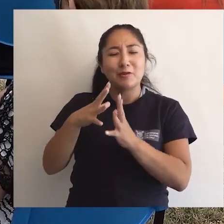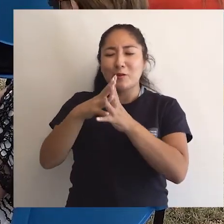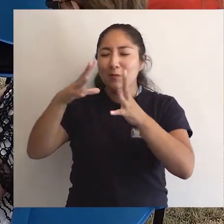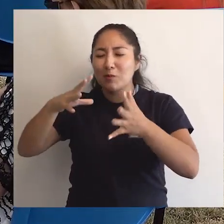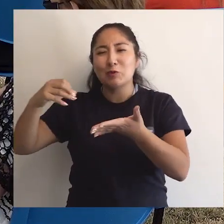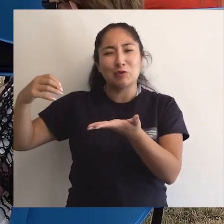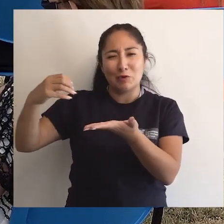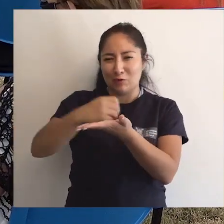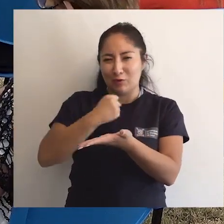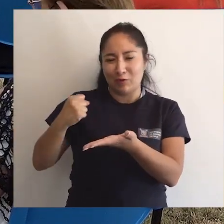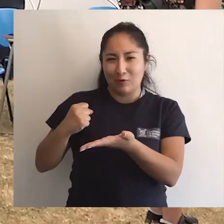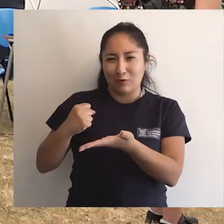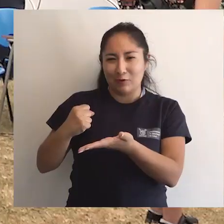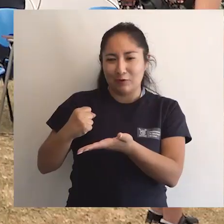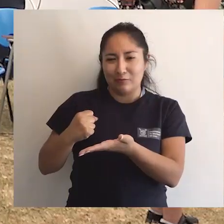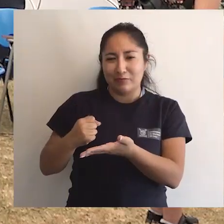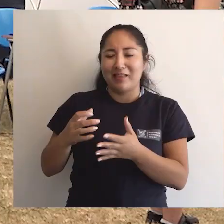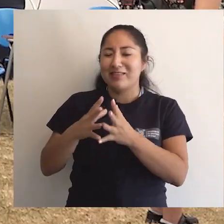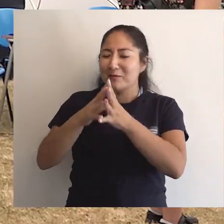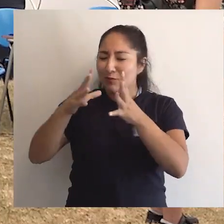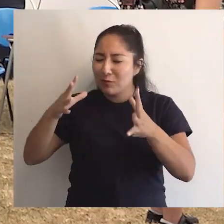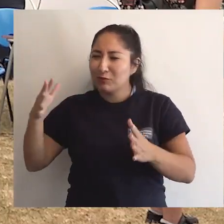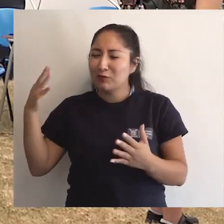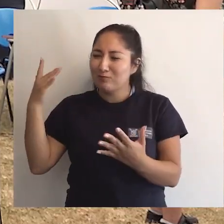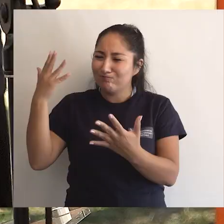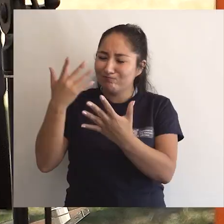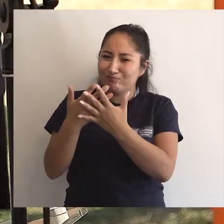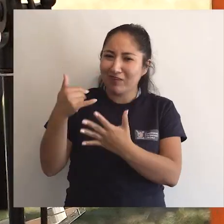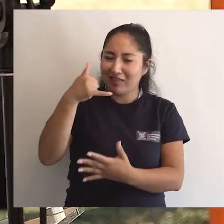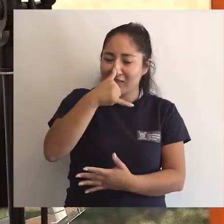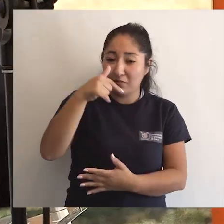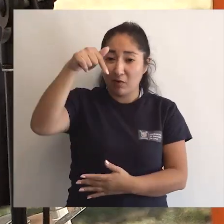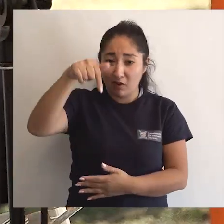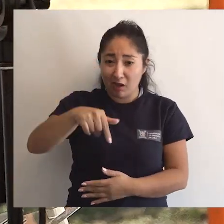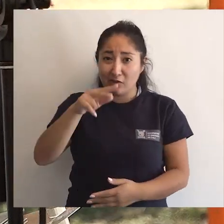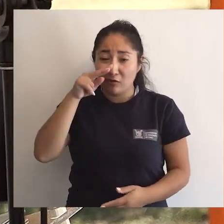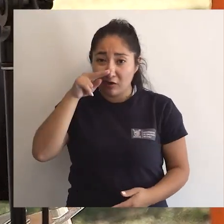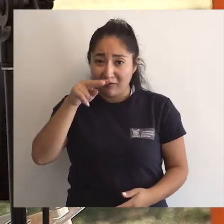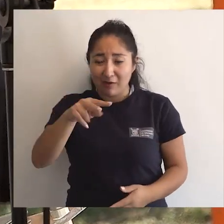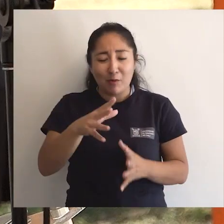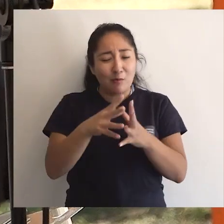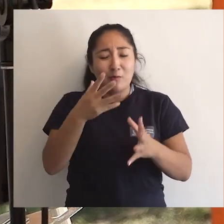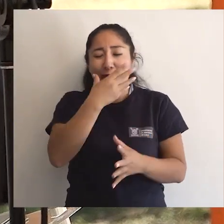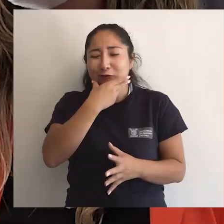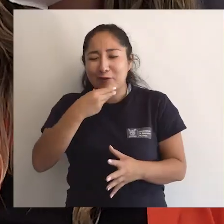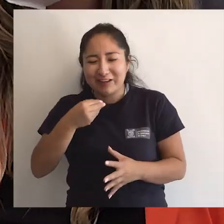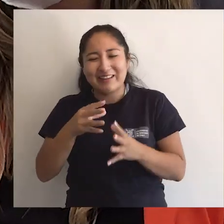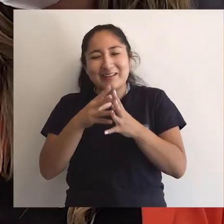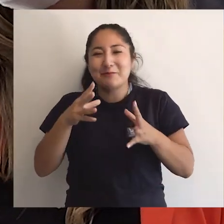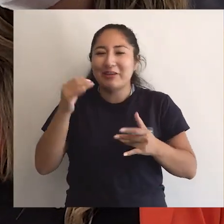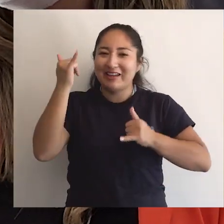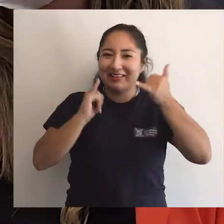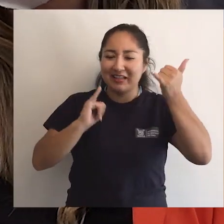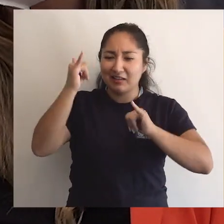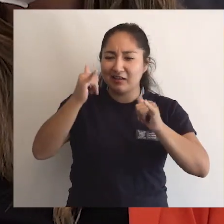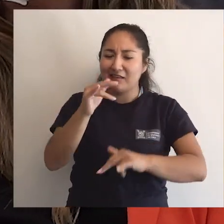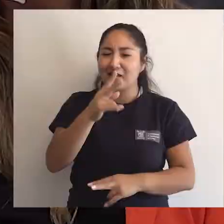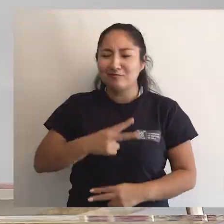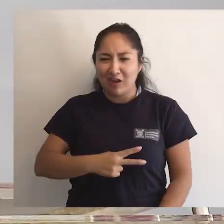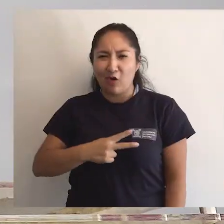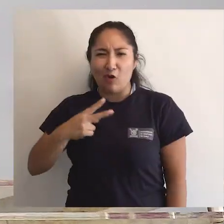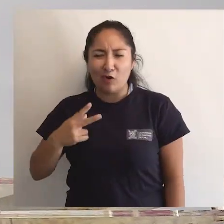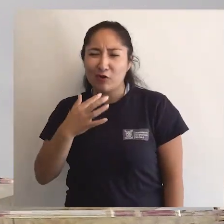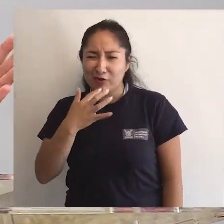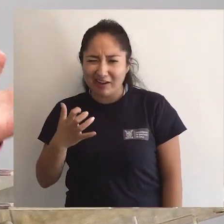nación de muchos logros hechos durante mucho tiempo. Esta ceremonia que hemos visto que está muy bonita, muy entretenida, hace